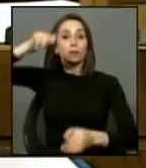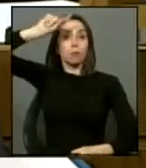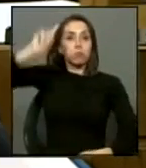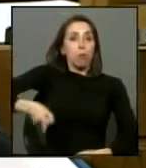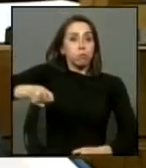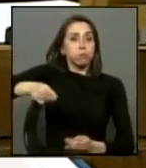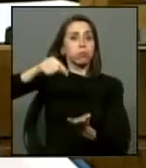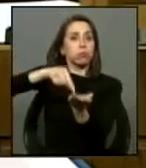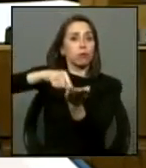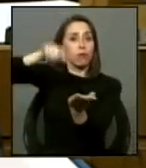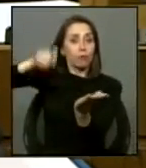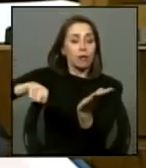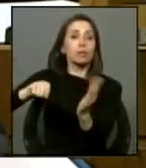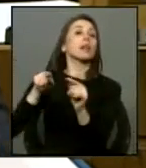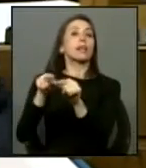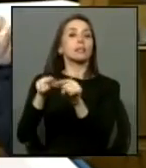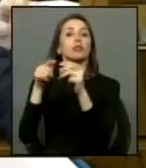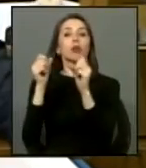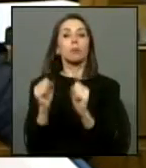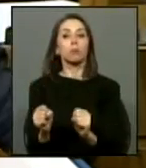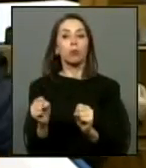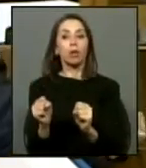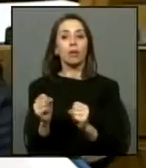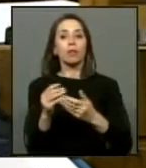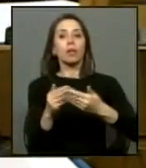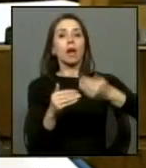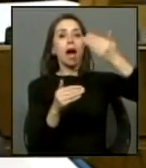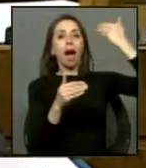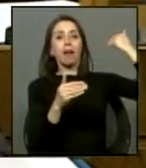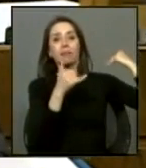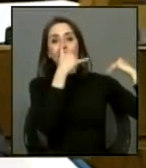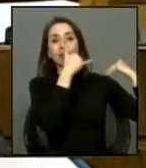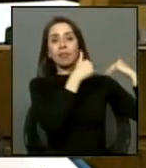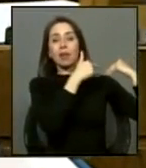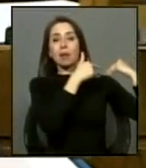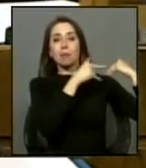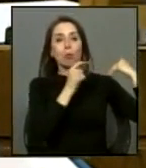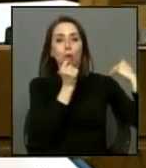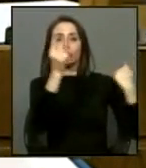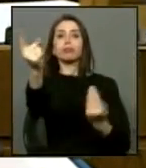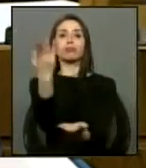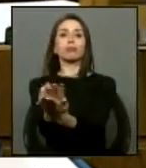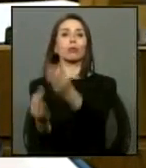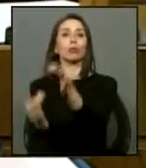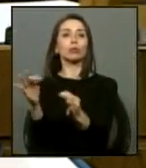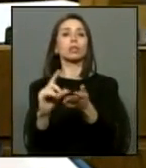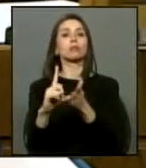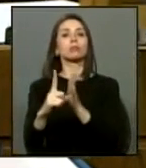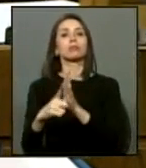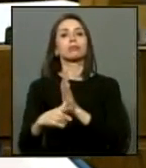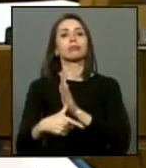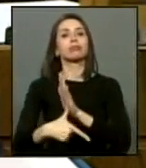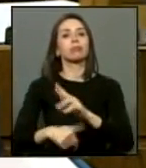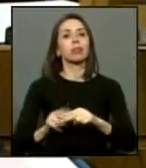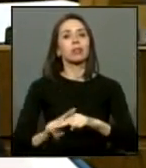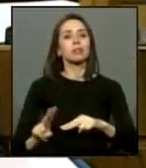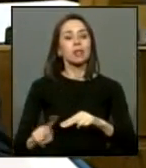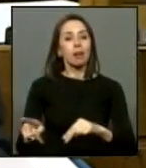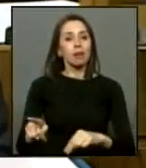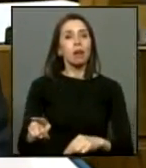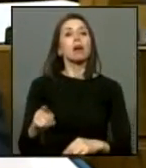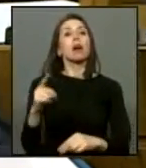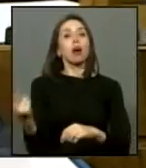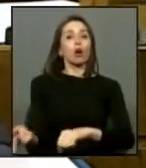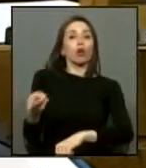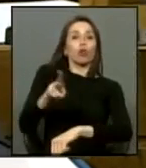constituyen una ventana que se podría haber abierto hace mucho más tiempo y que desgraciadamente ha tomado tiempo en que se haga pero